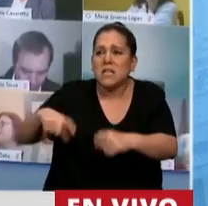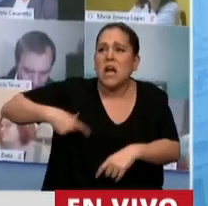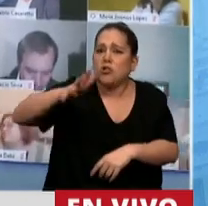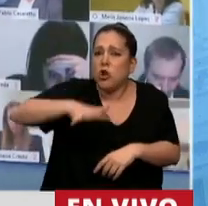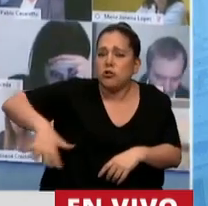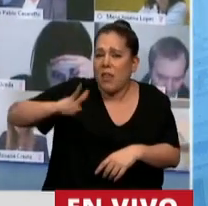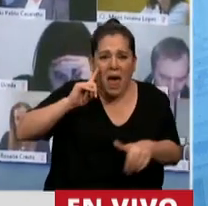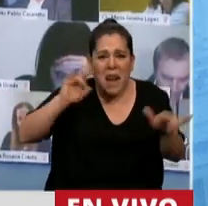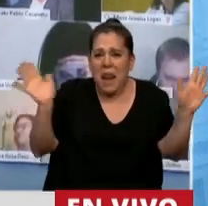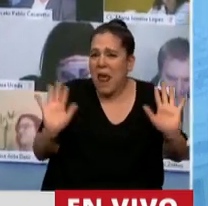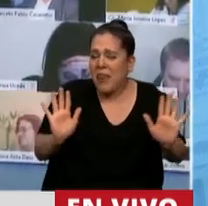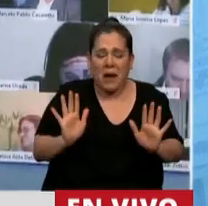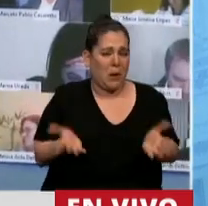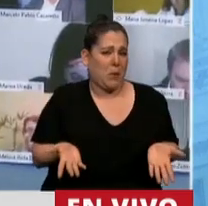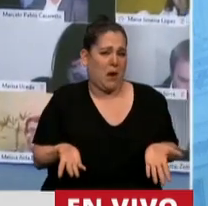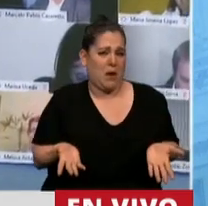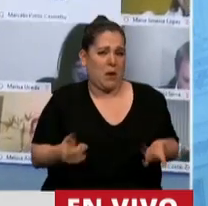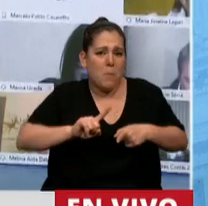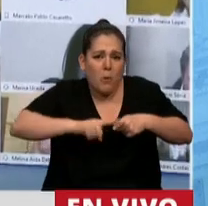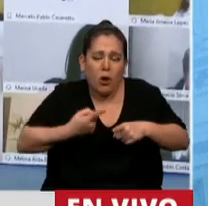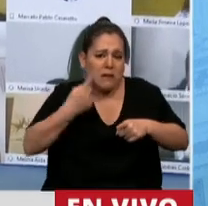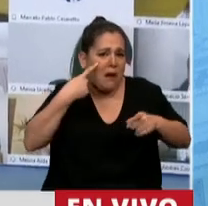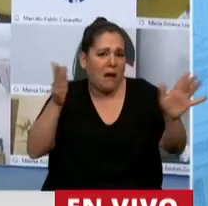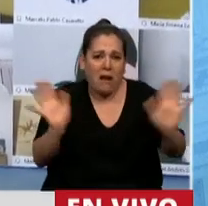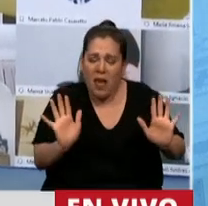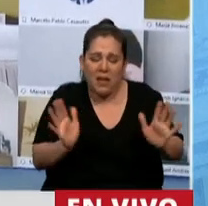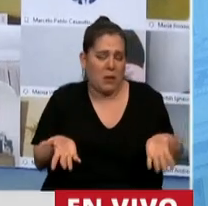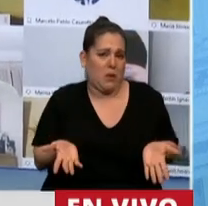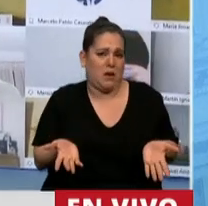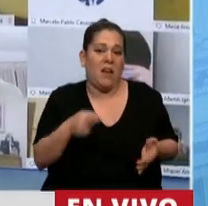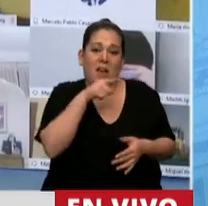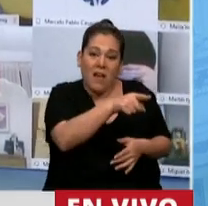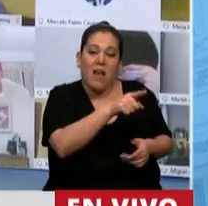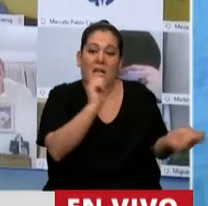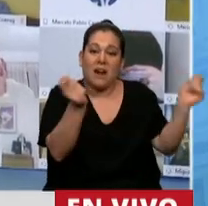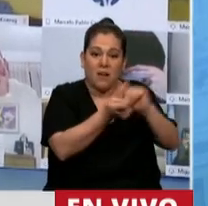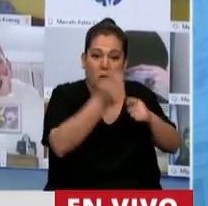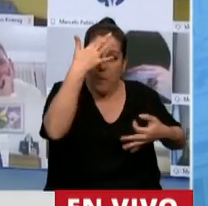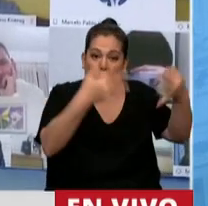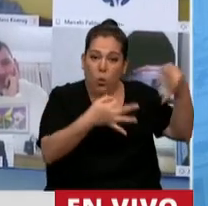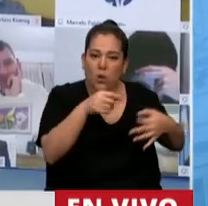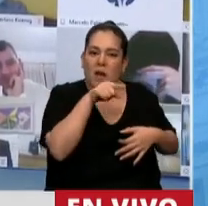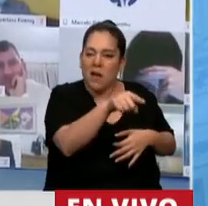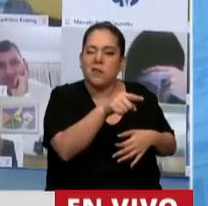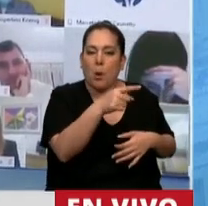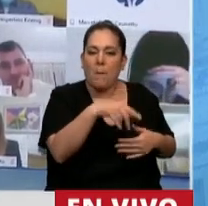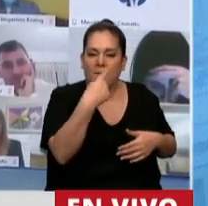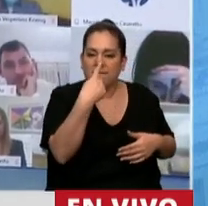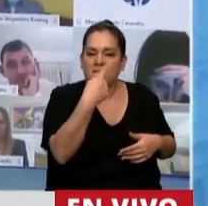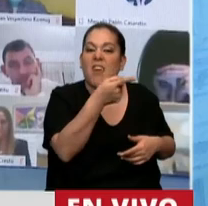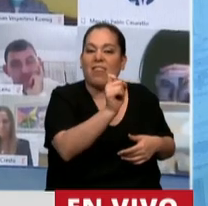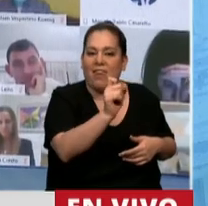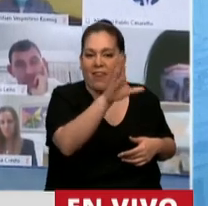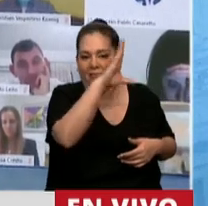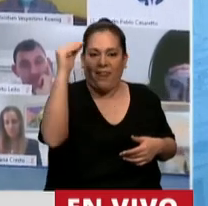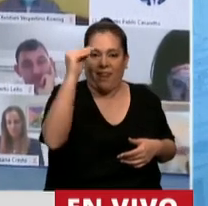sociedad argentina del Congreso y de la política. tiene más que ver con una agenda de la vicepresidenta que con la